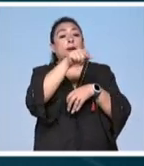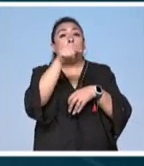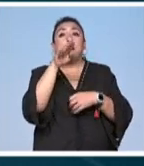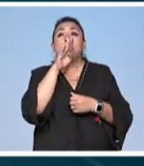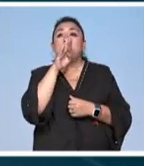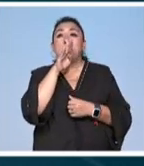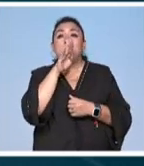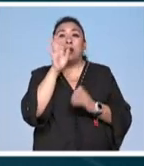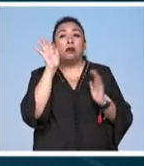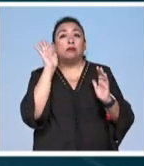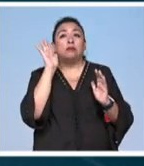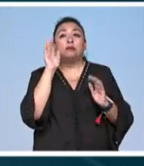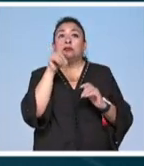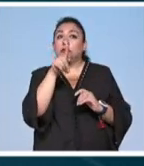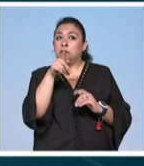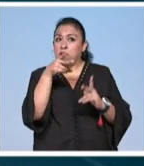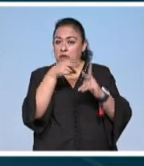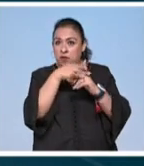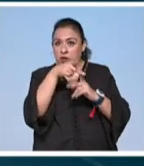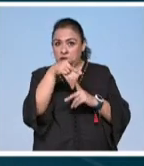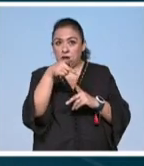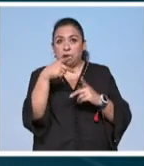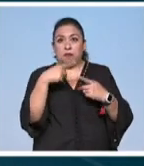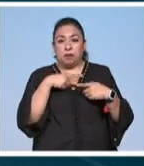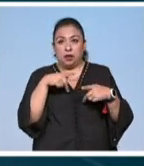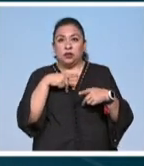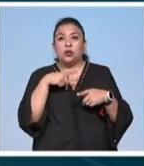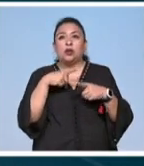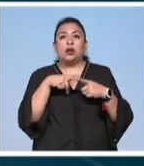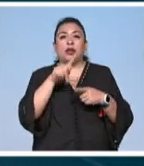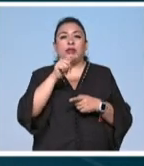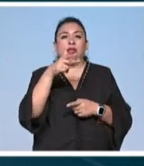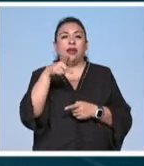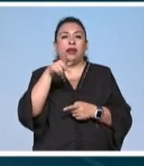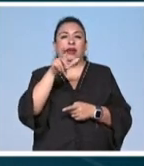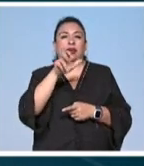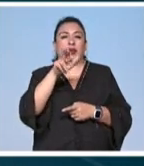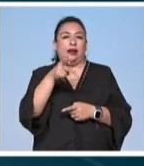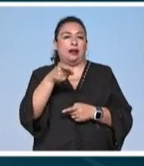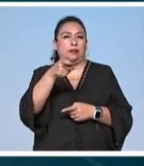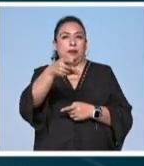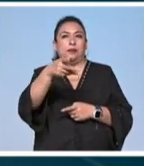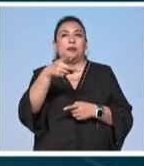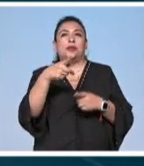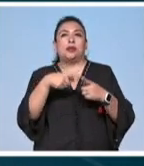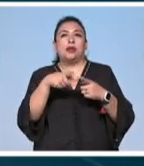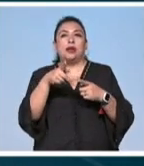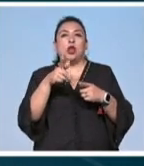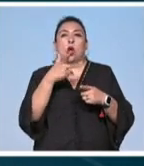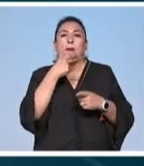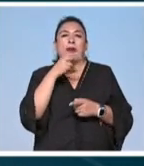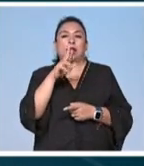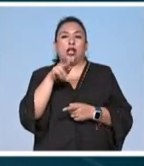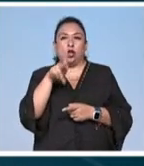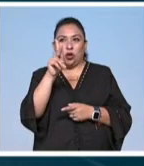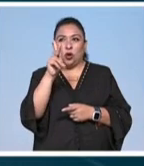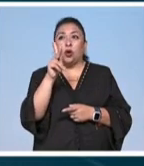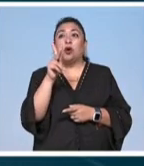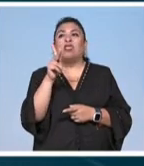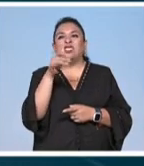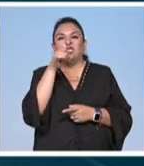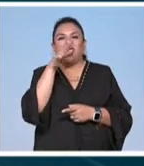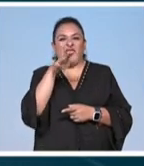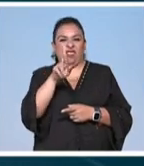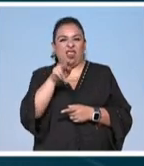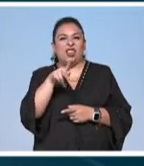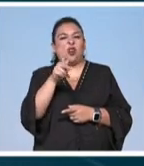literalmente dijo vas a matar al público The Killer fue el apodo que se le quedó a este insigne rock and rollero El salvaje